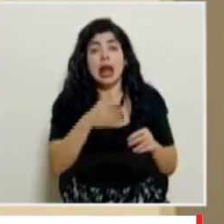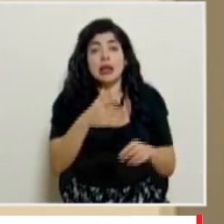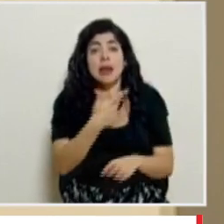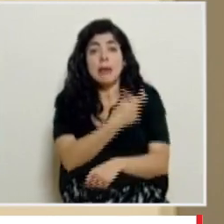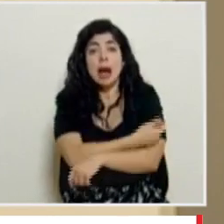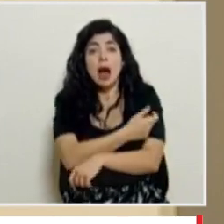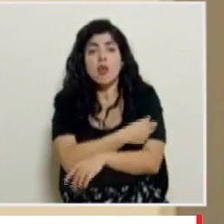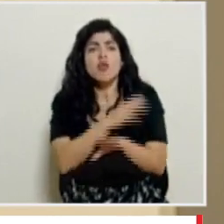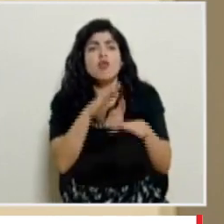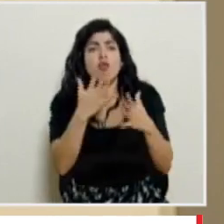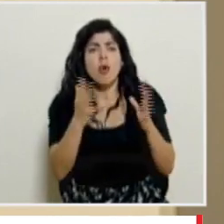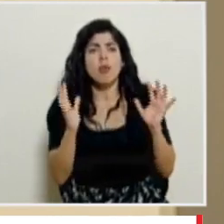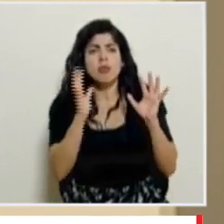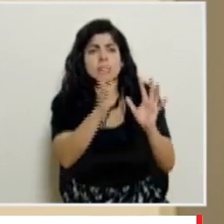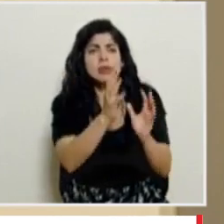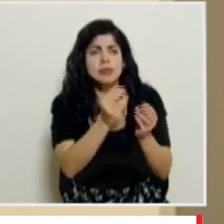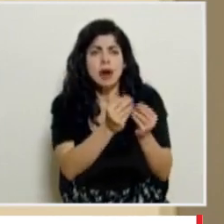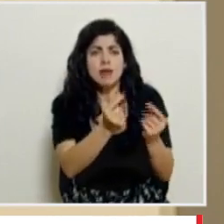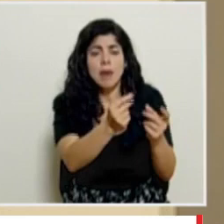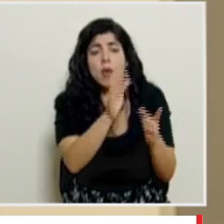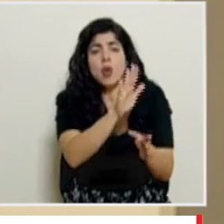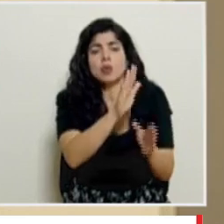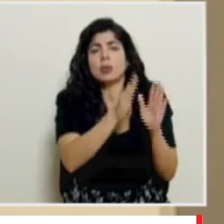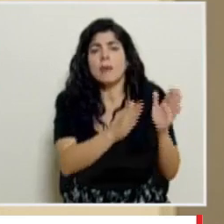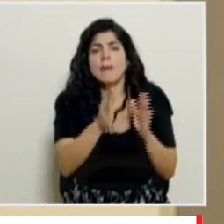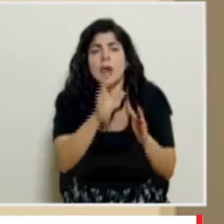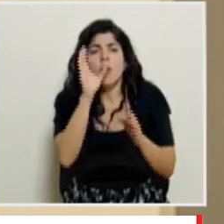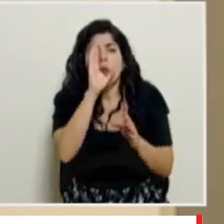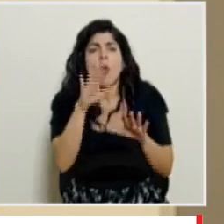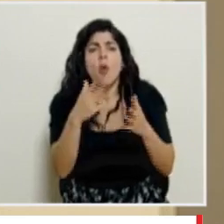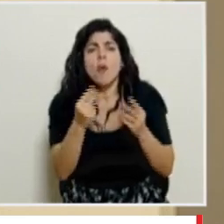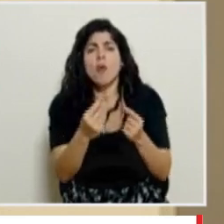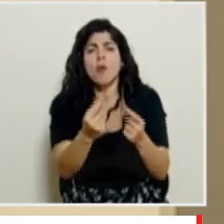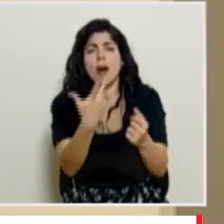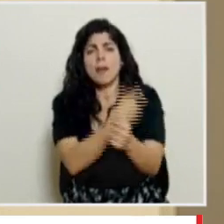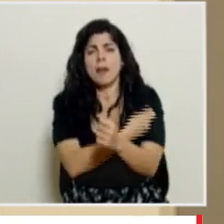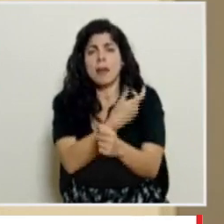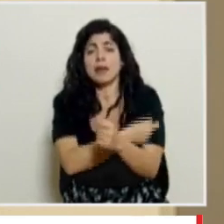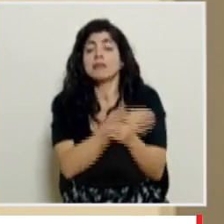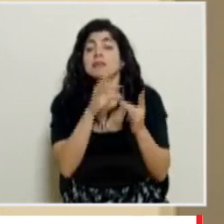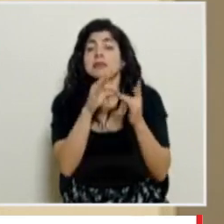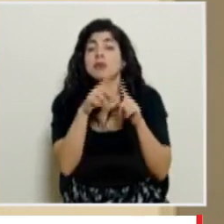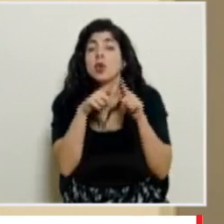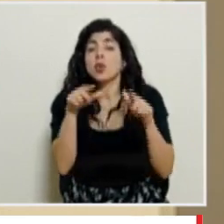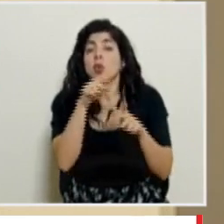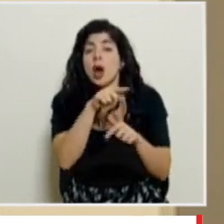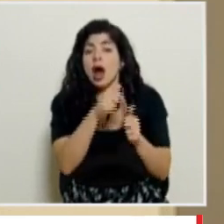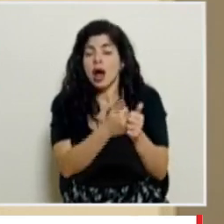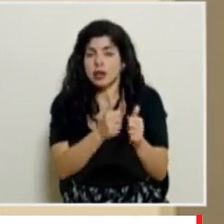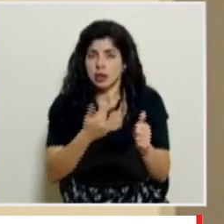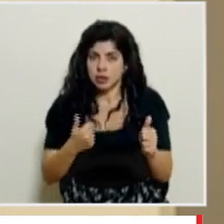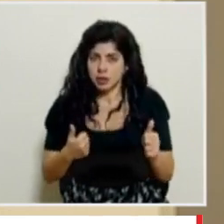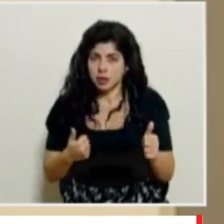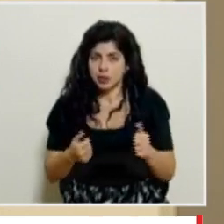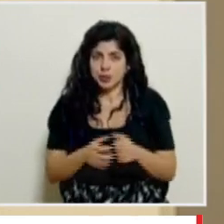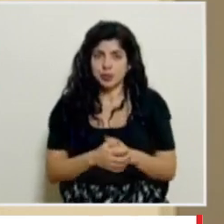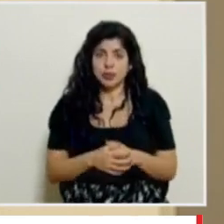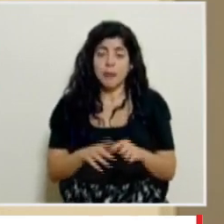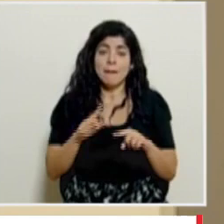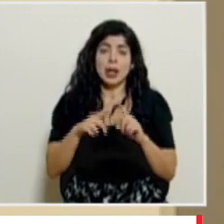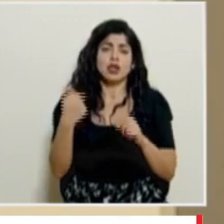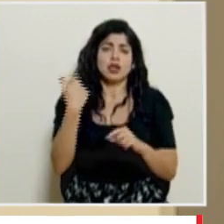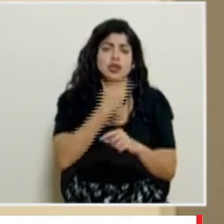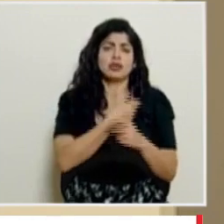o las estrategias que ellos consideren para poder aumentar la velocidad sobre todo en esos lugares que se han rezagado más pero